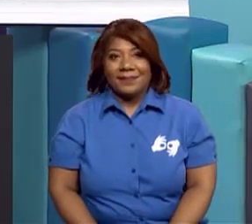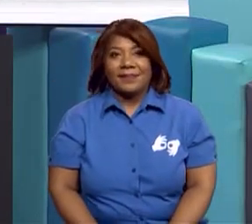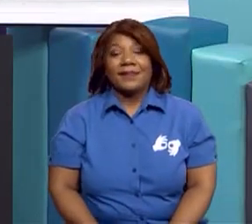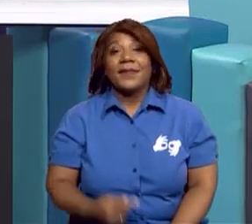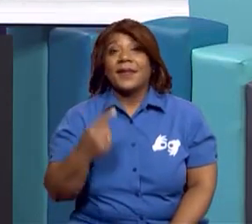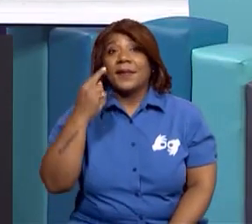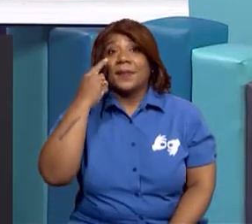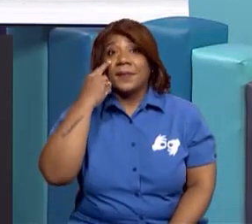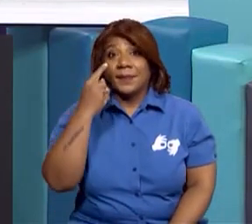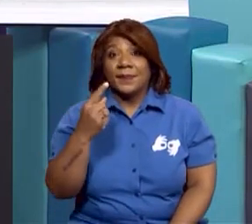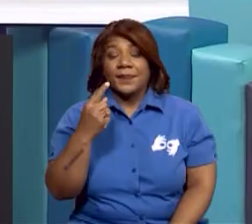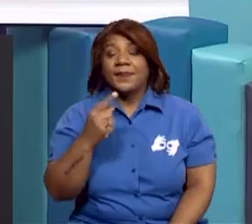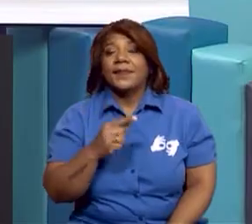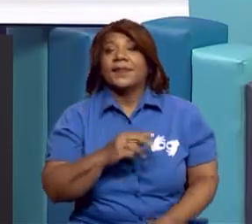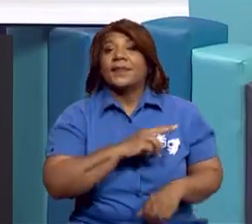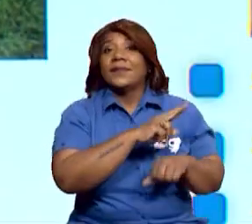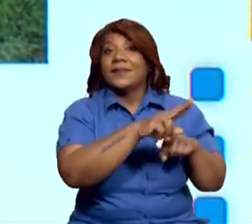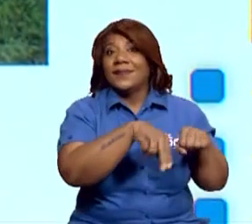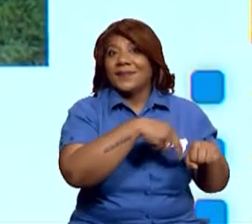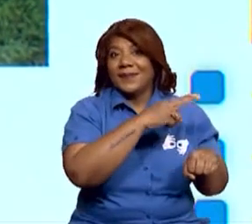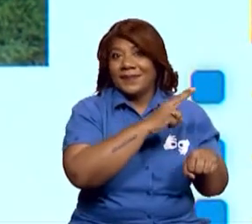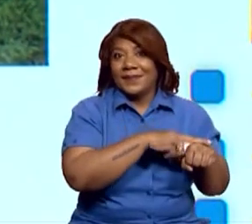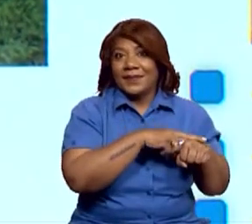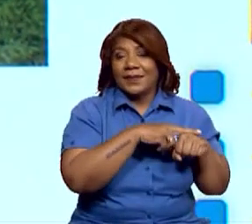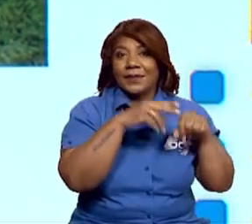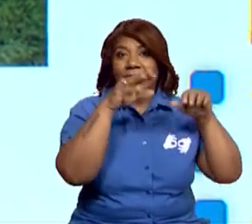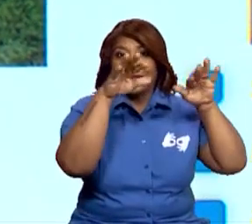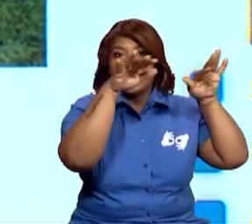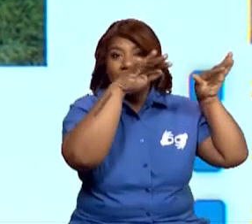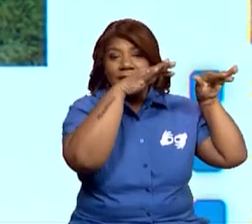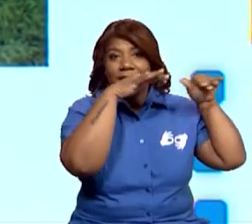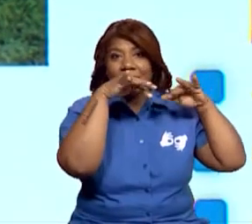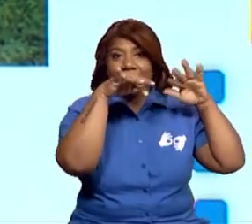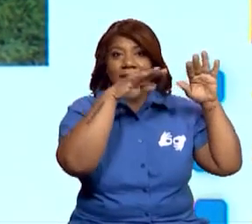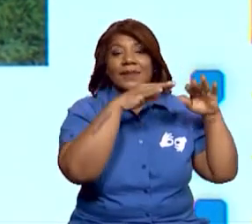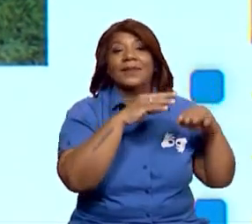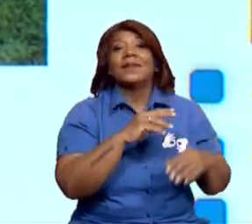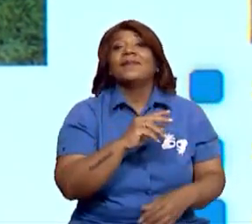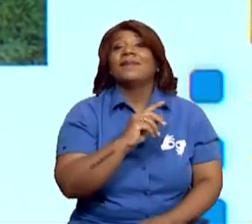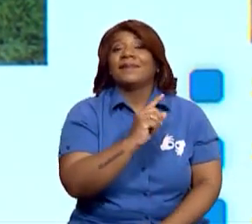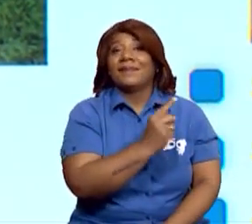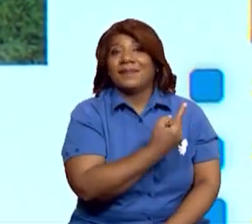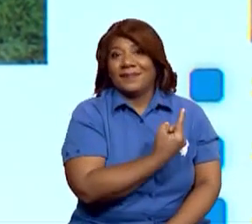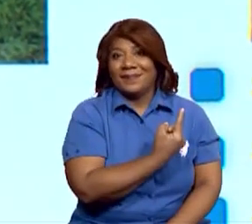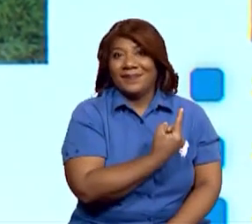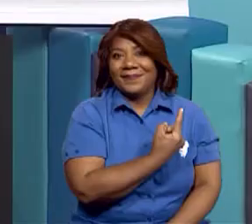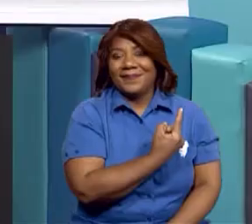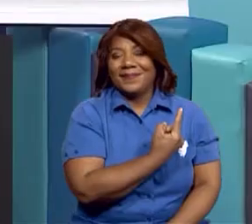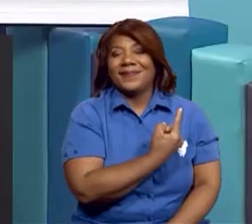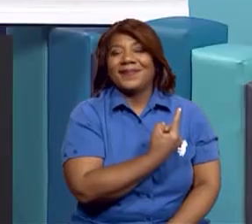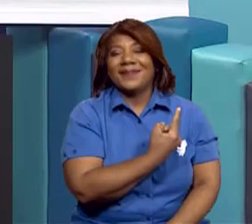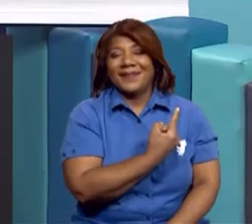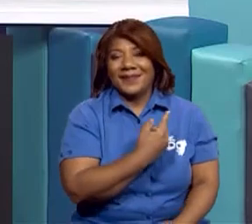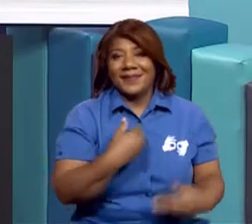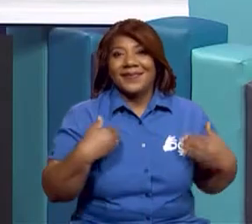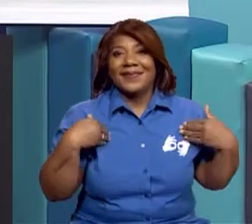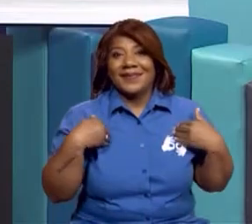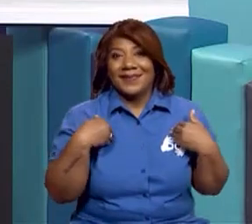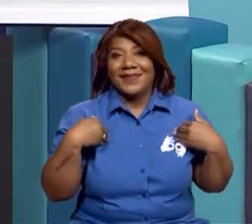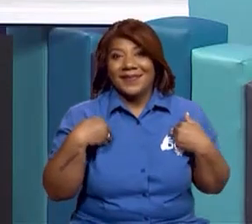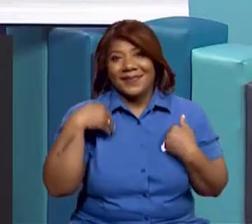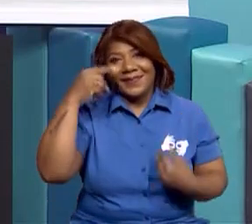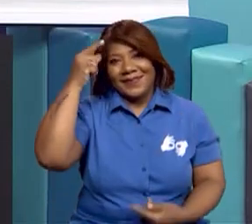procede de la naturaleza. Por tanto, el sector primario sería la ganadería. Por tanto, vamos a